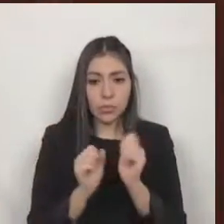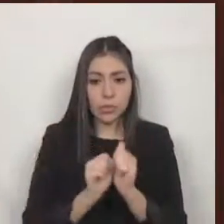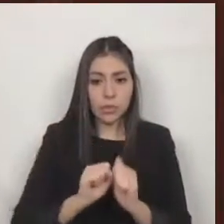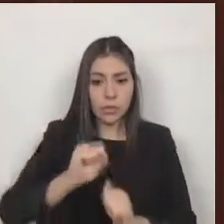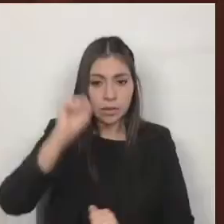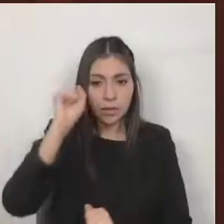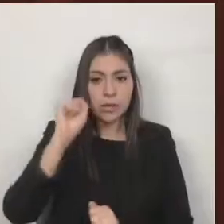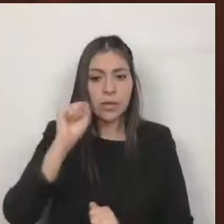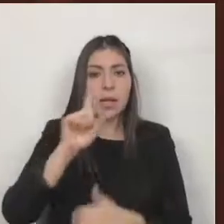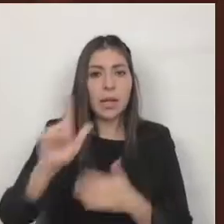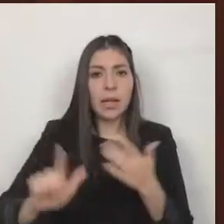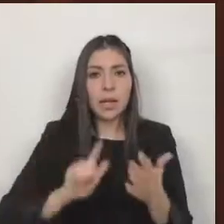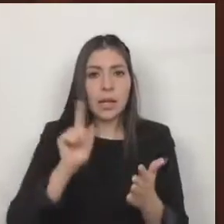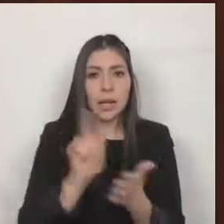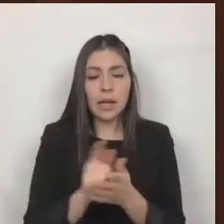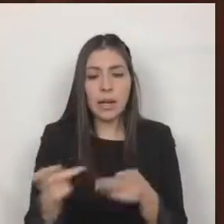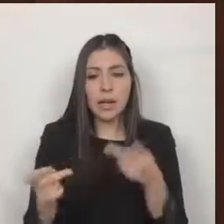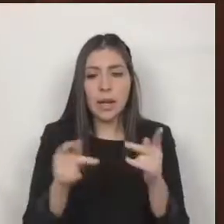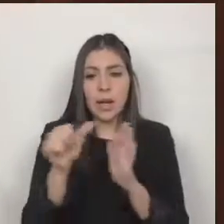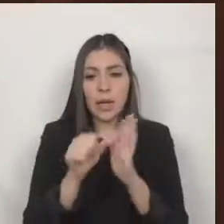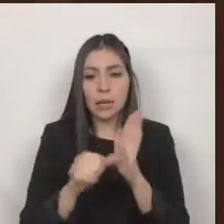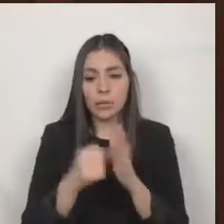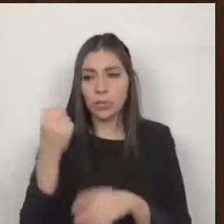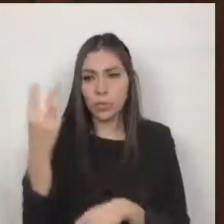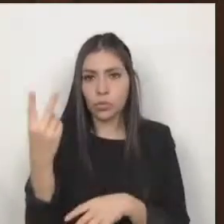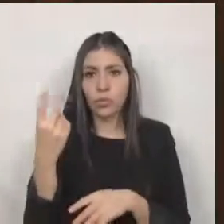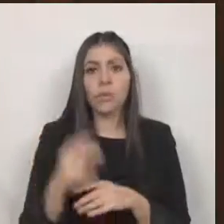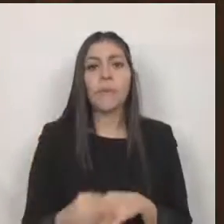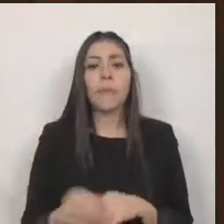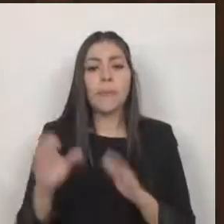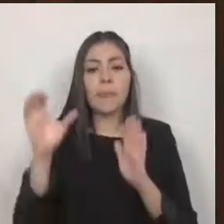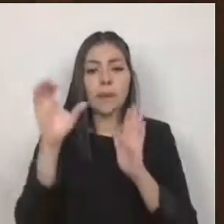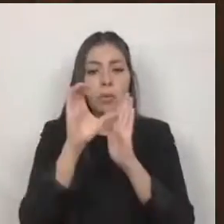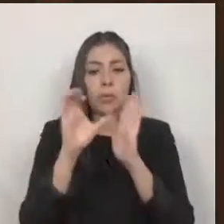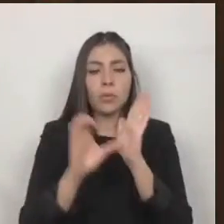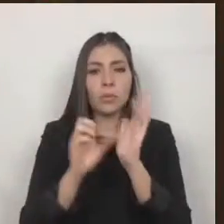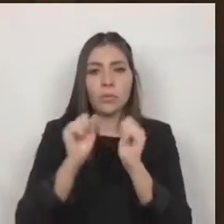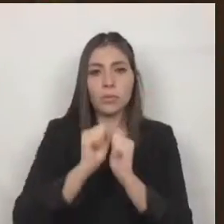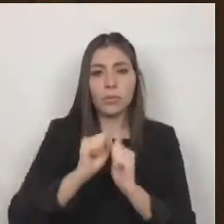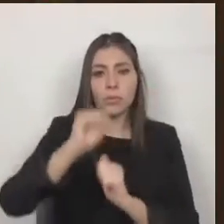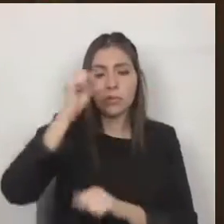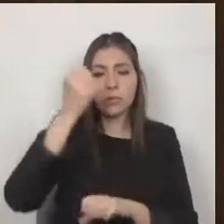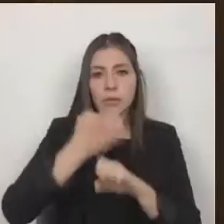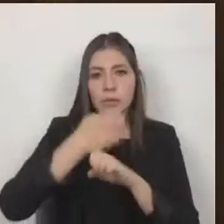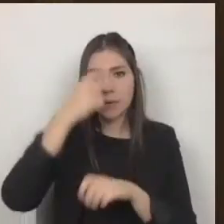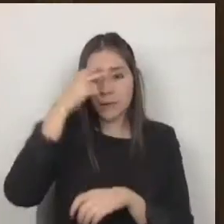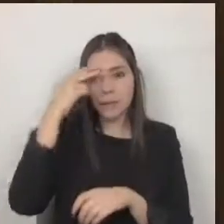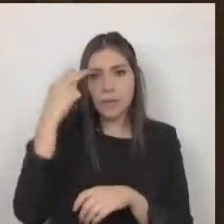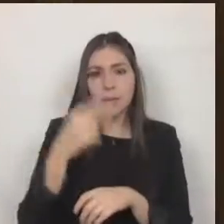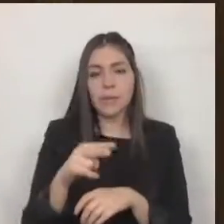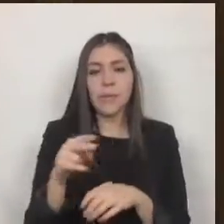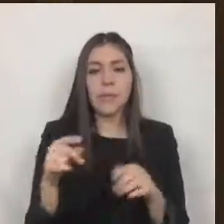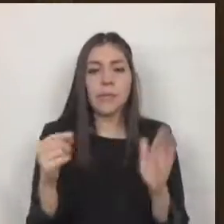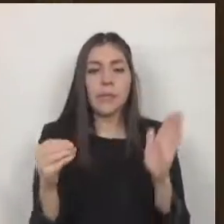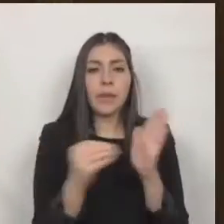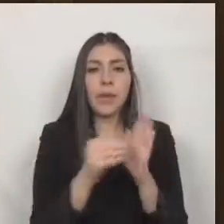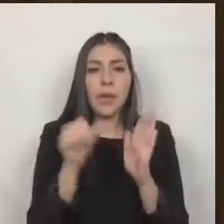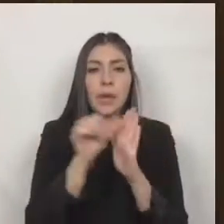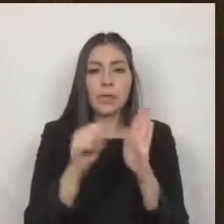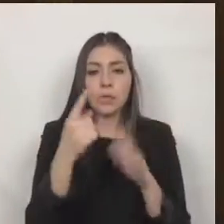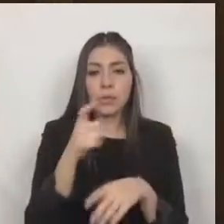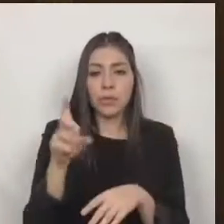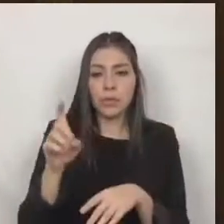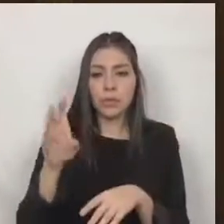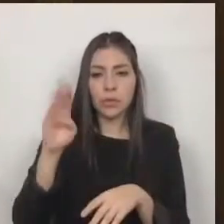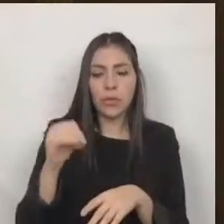planeación en su artículo 2 la constitución del estado libre y soberano de méxico en su artículo 139 así como la ley de